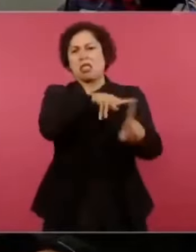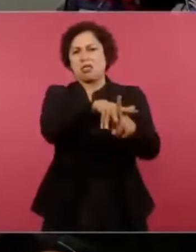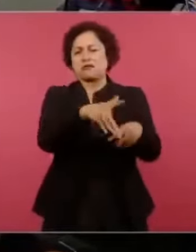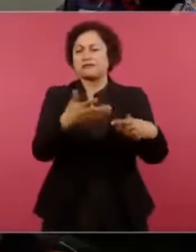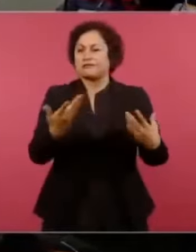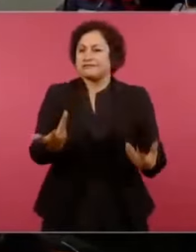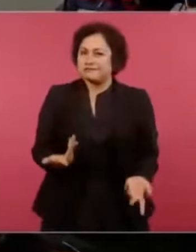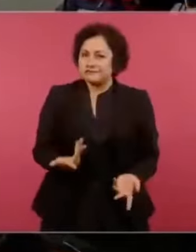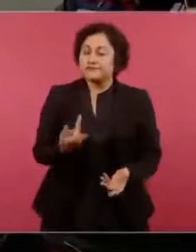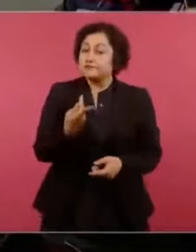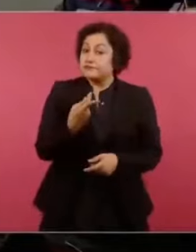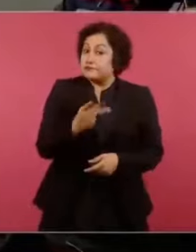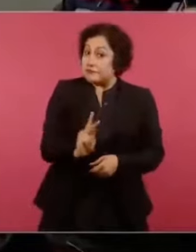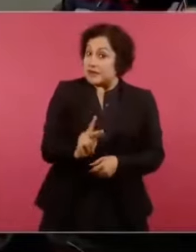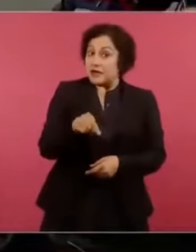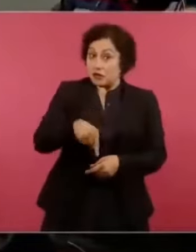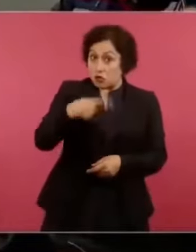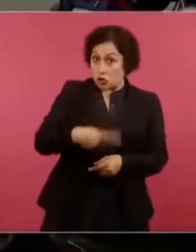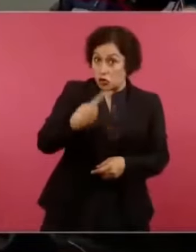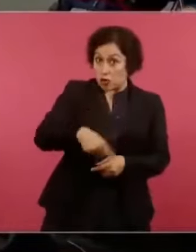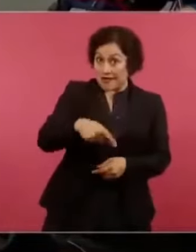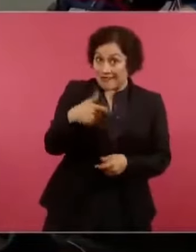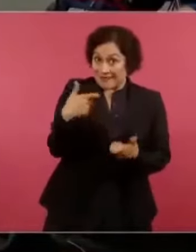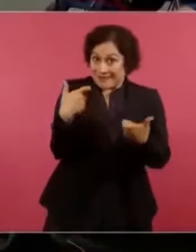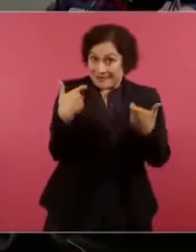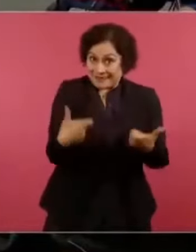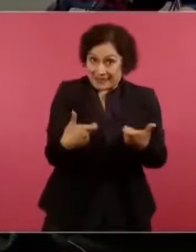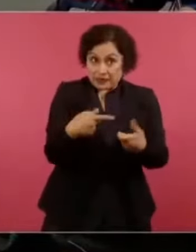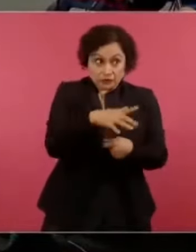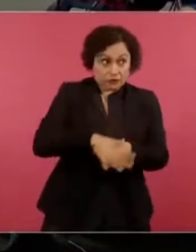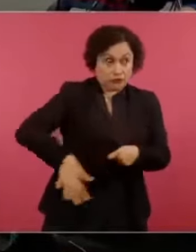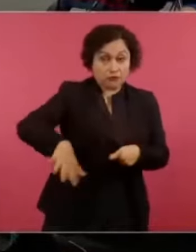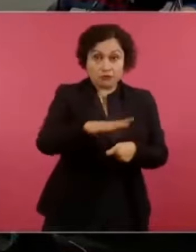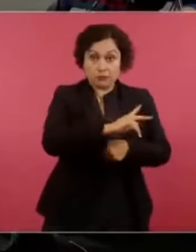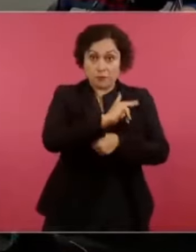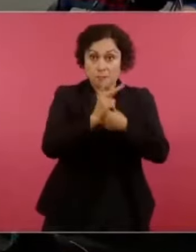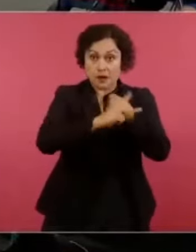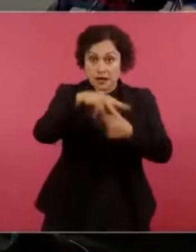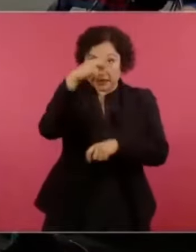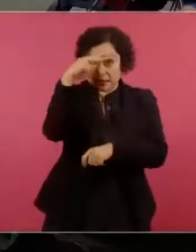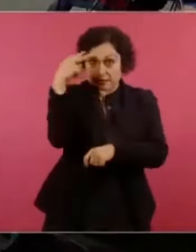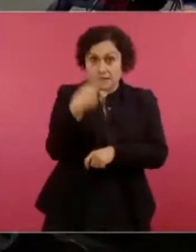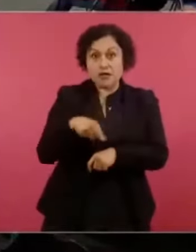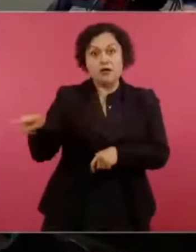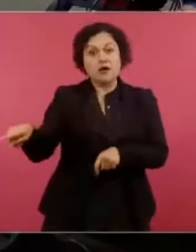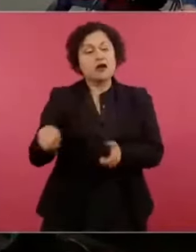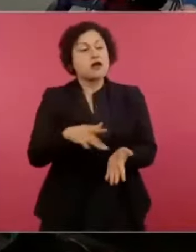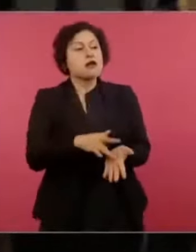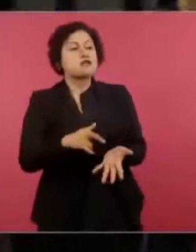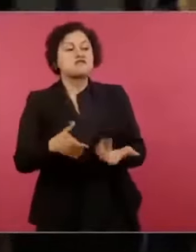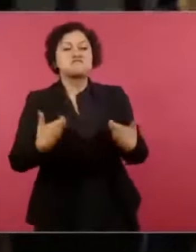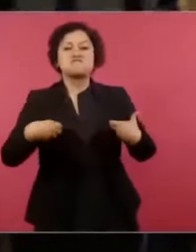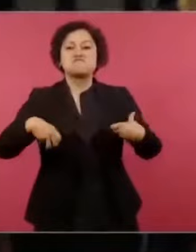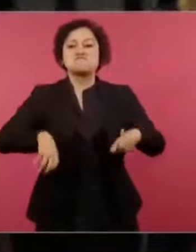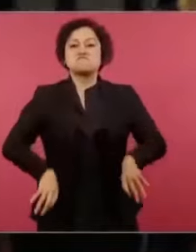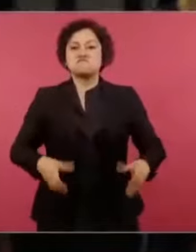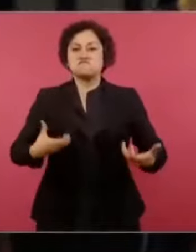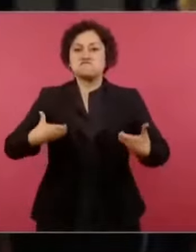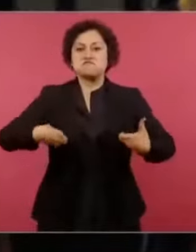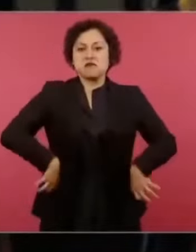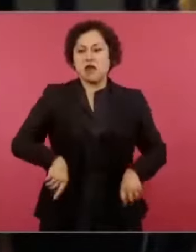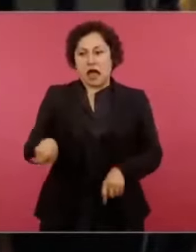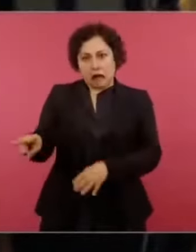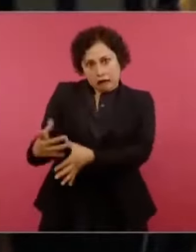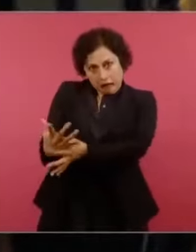bienes de la nación por parte de la oligarquía, pero no estos regímenes humanistas donde